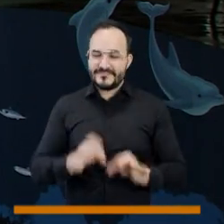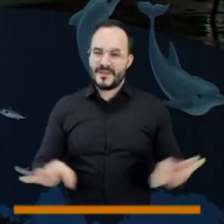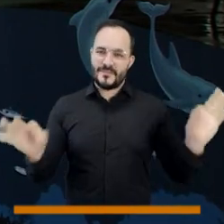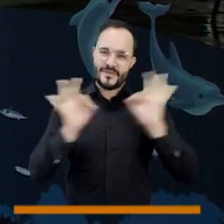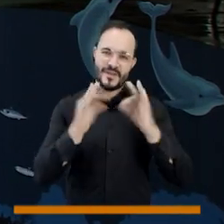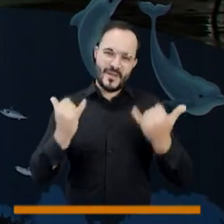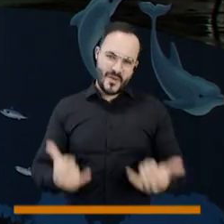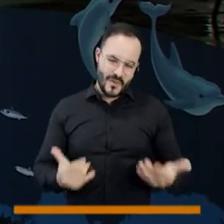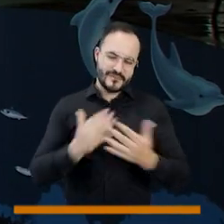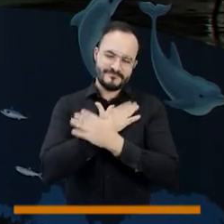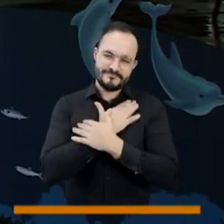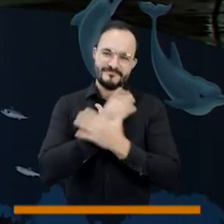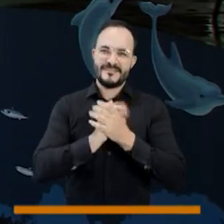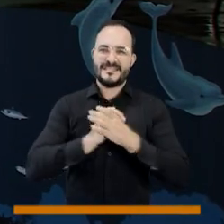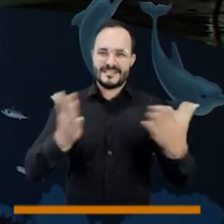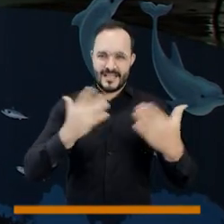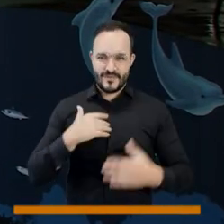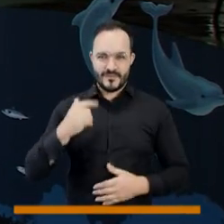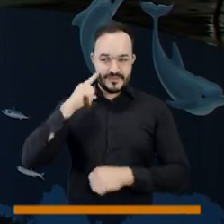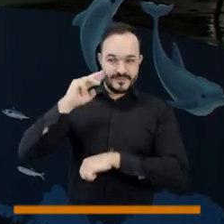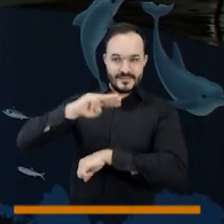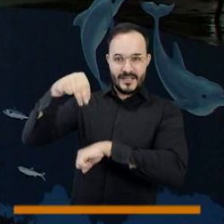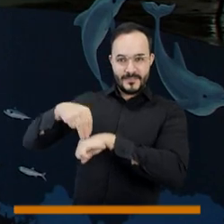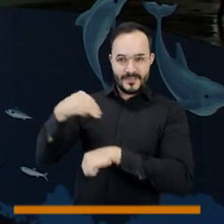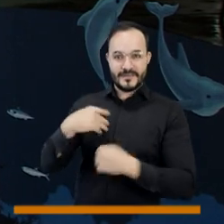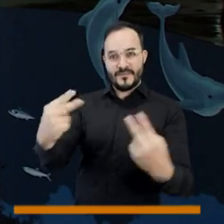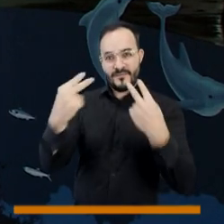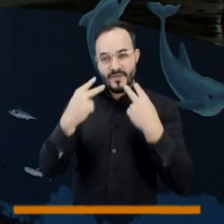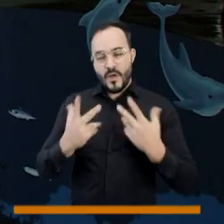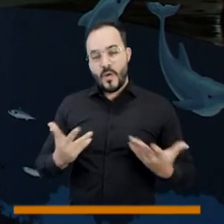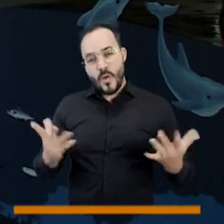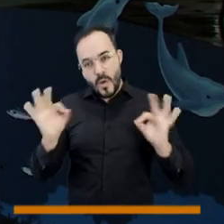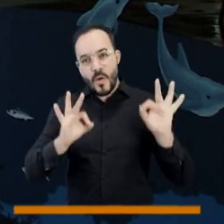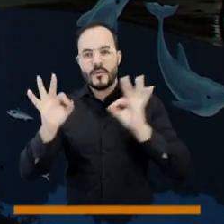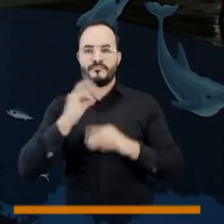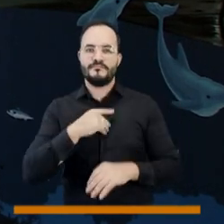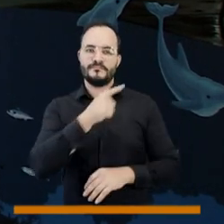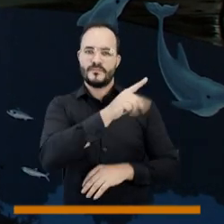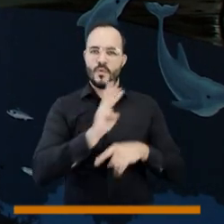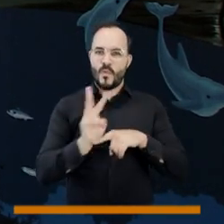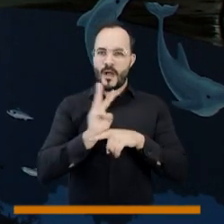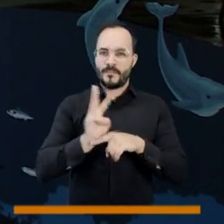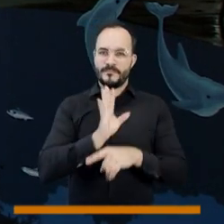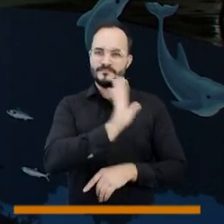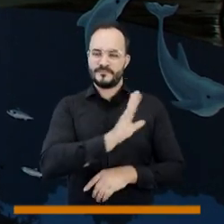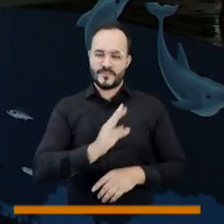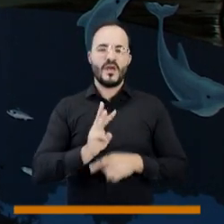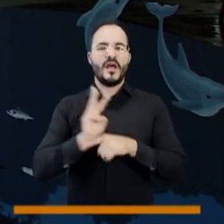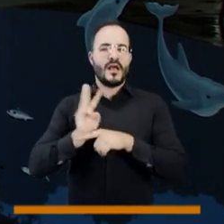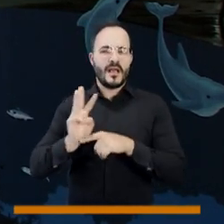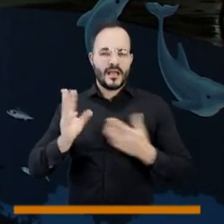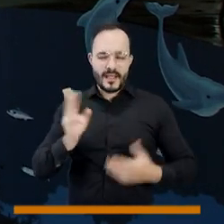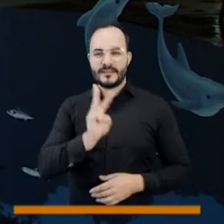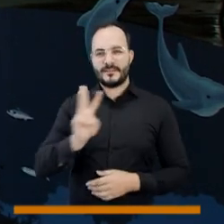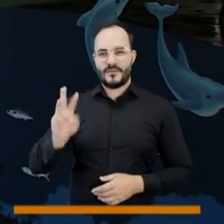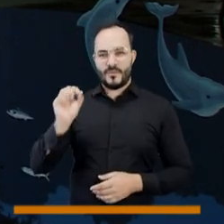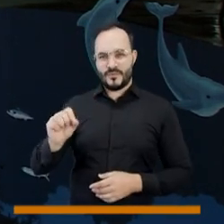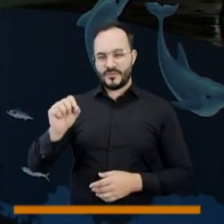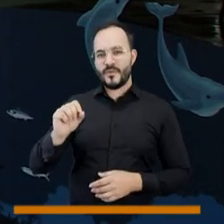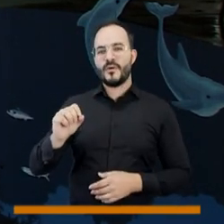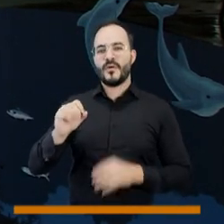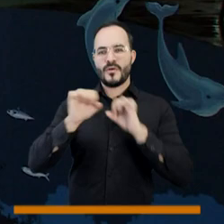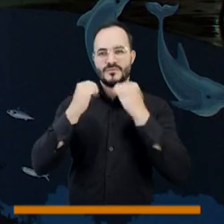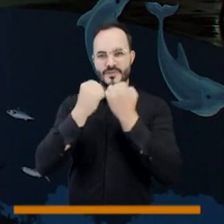televidentes, quienes nos sintonizan a través de Telemedellín, también a través de la web en www.telemedellín.tv.